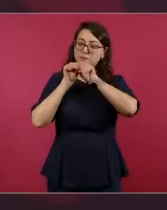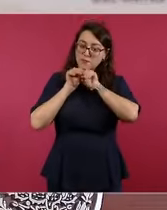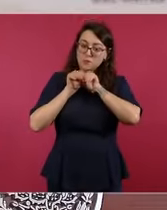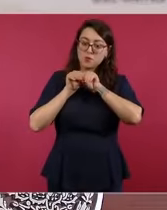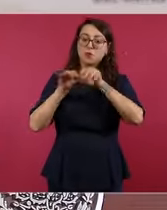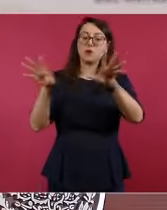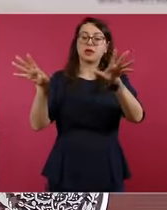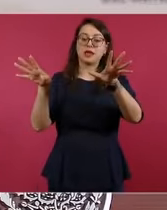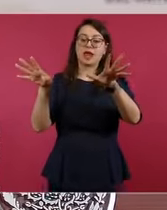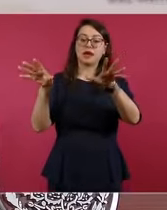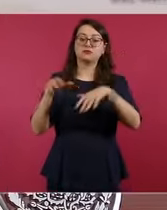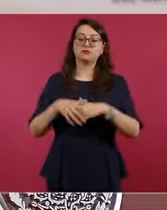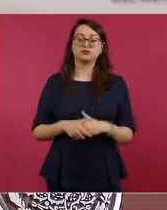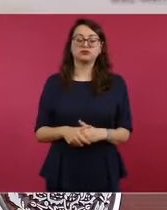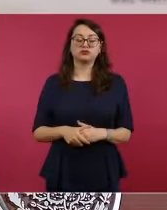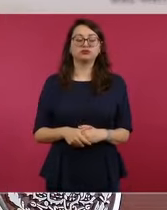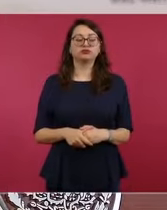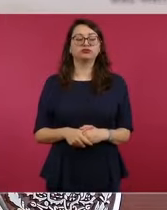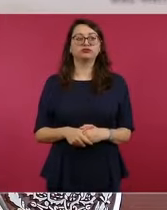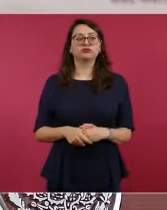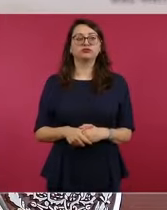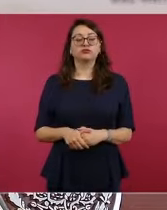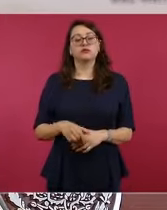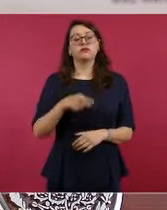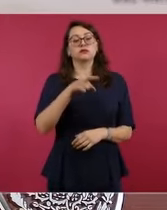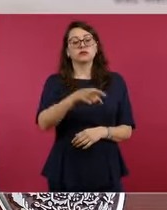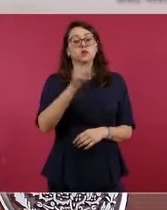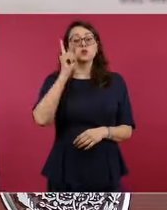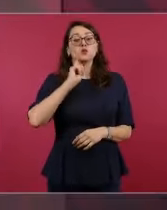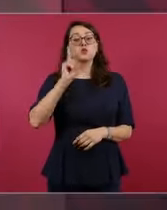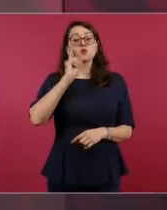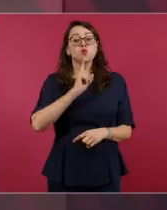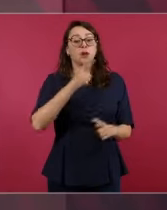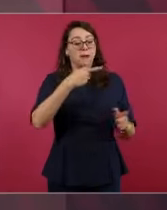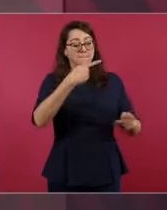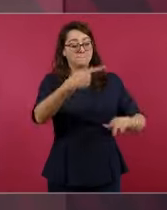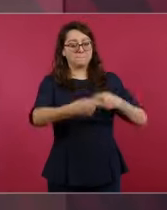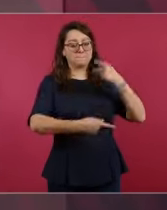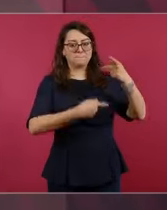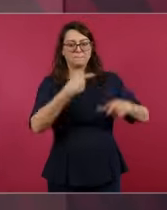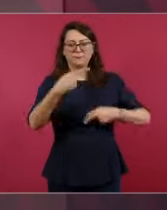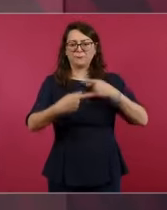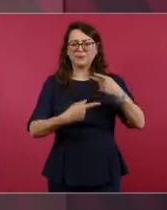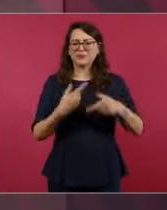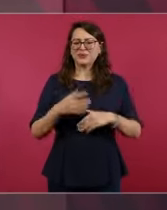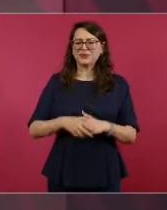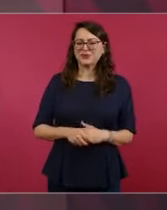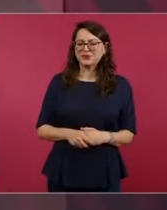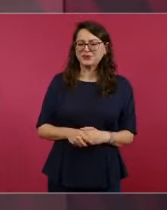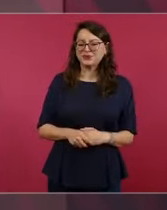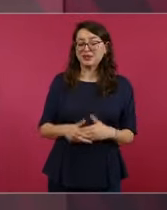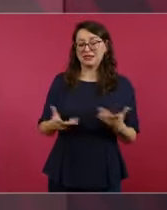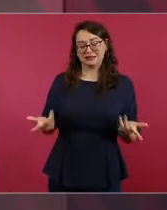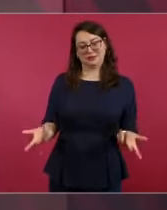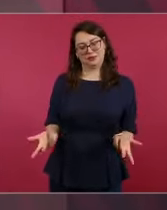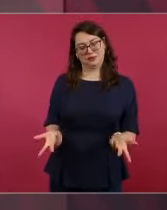Me decía la que me entrevistaba, pero ¿cómo da el teléfono?